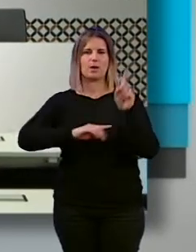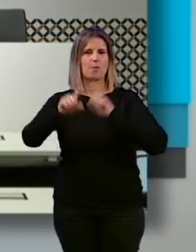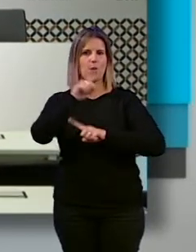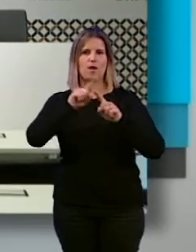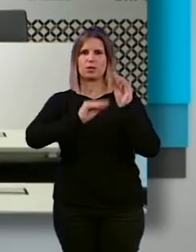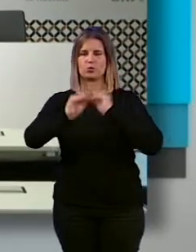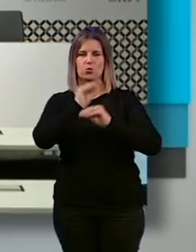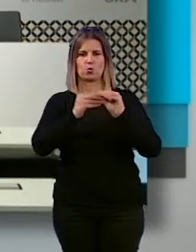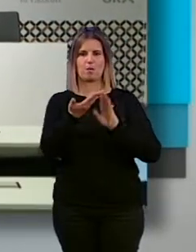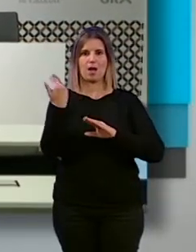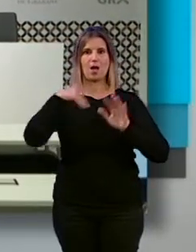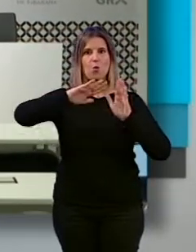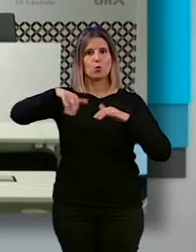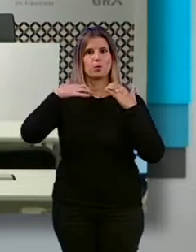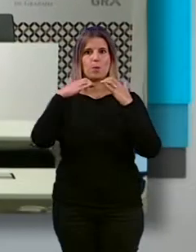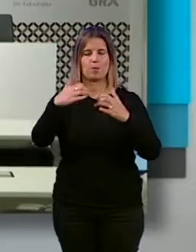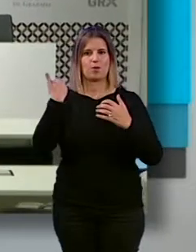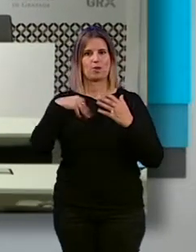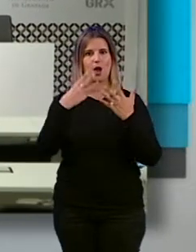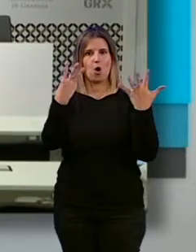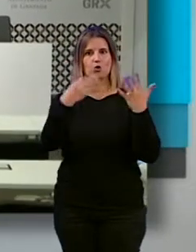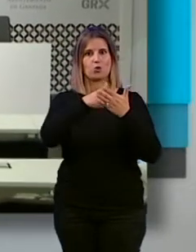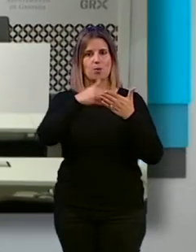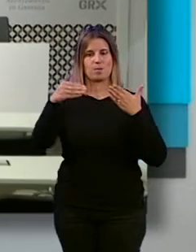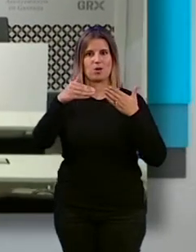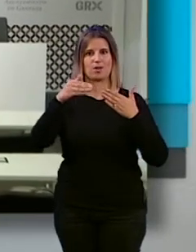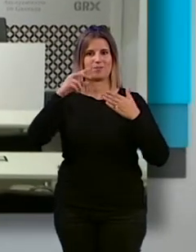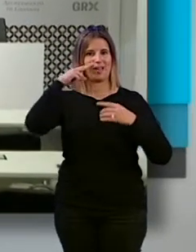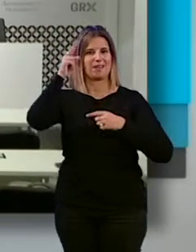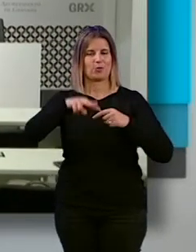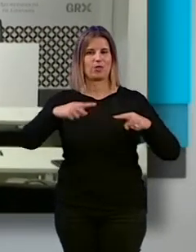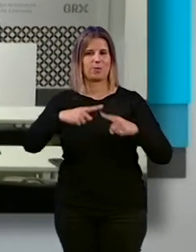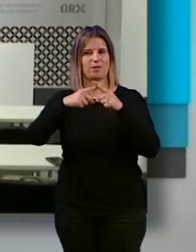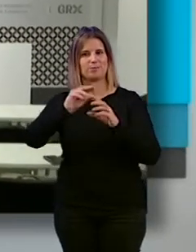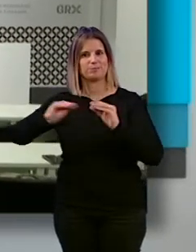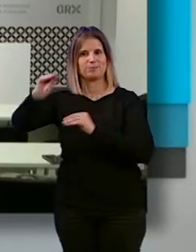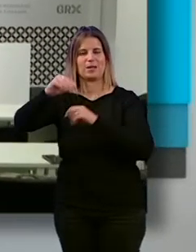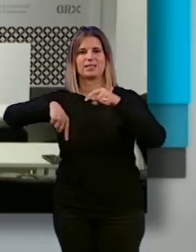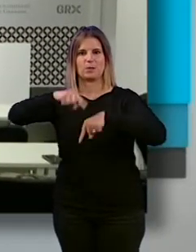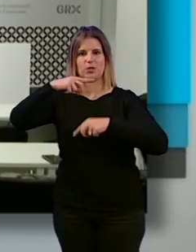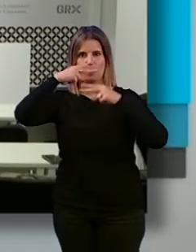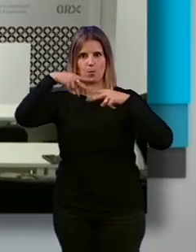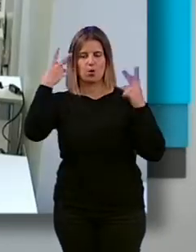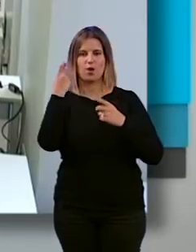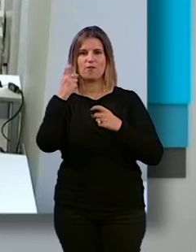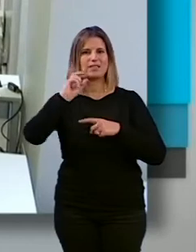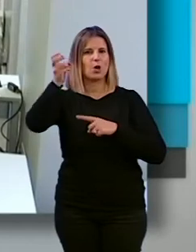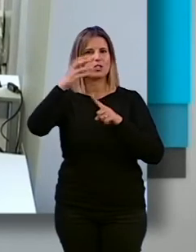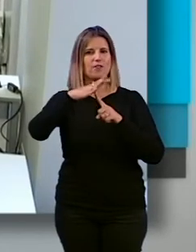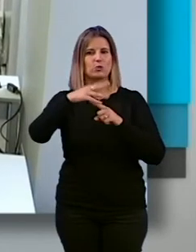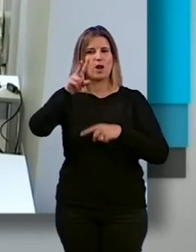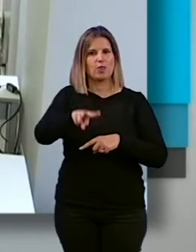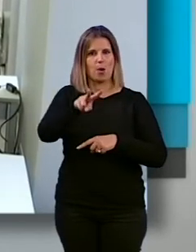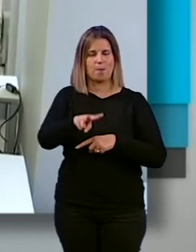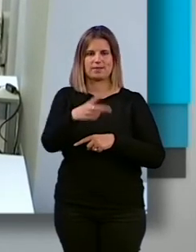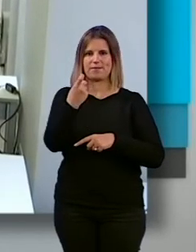exponiendo que en el pasado pleno fueron aprobados 8 millones de reconocimientos transjudicial para el transporte público y que falta por reconocer una factura de dos meses